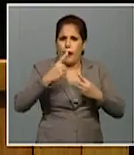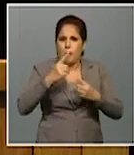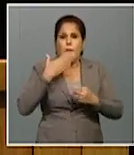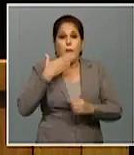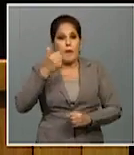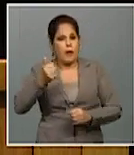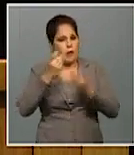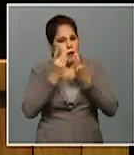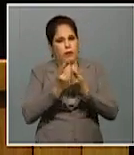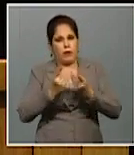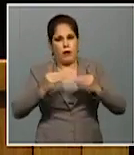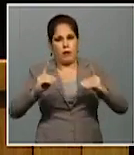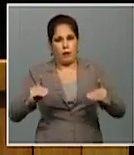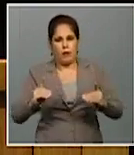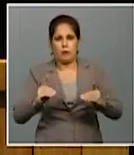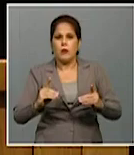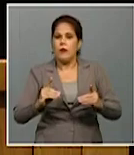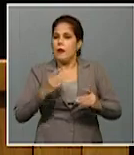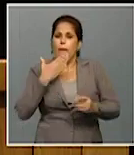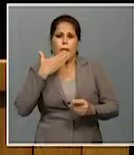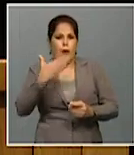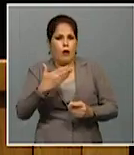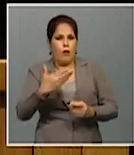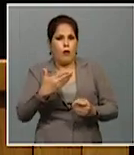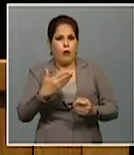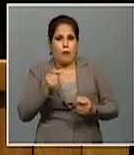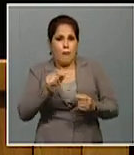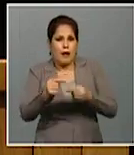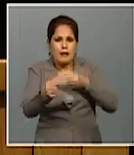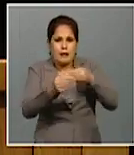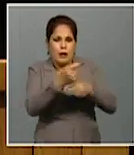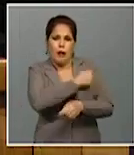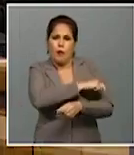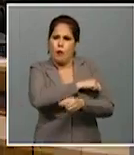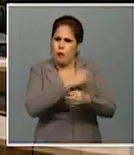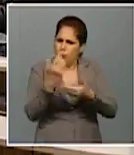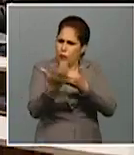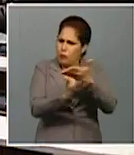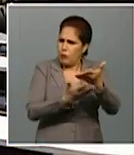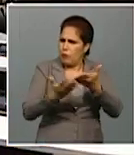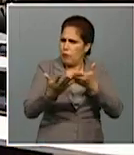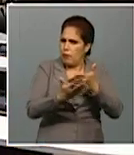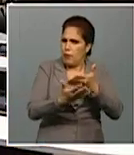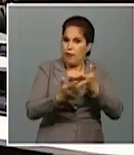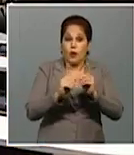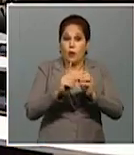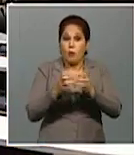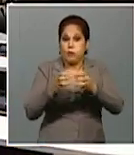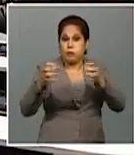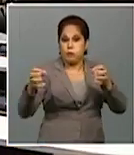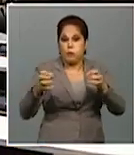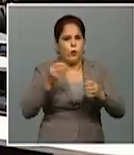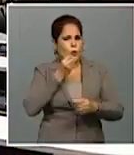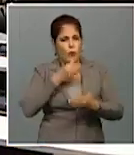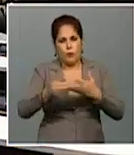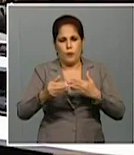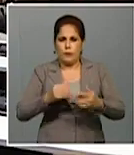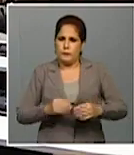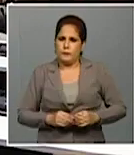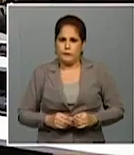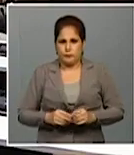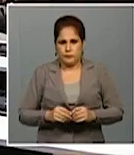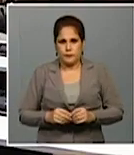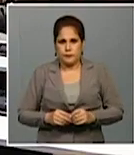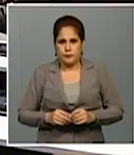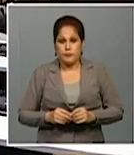cada vez más democrático, más atractivo, más cercano al pueblo en su conjunto y no sólo en su entorno inmediato.